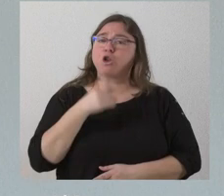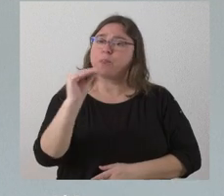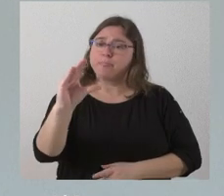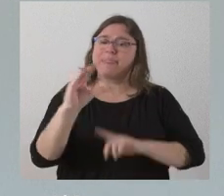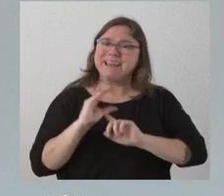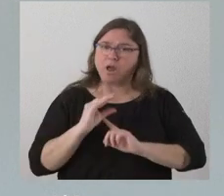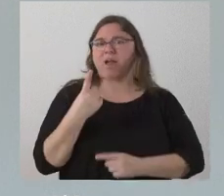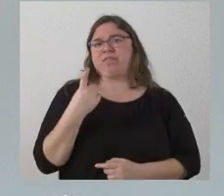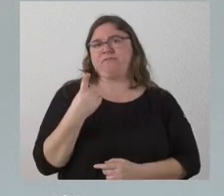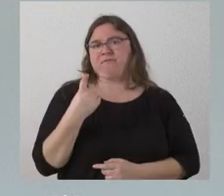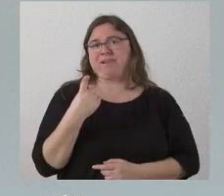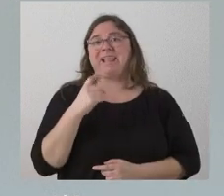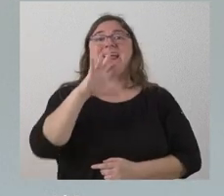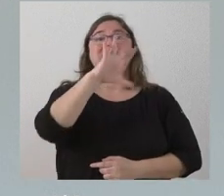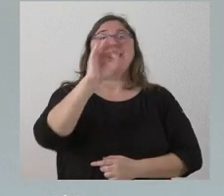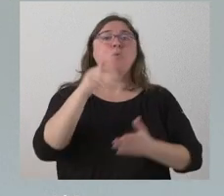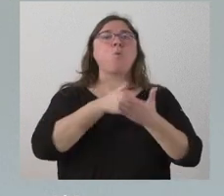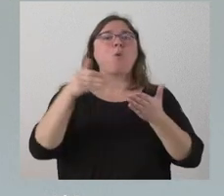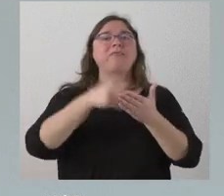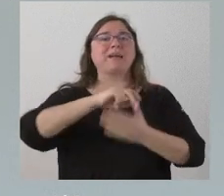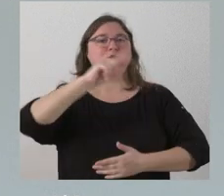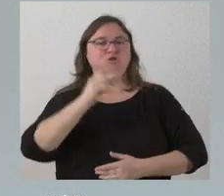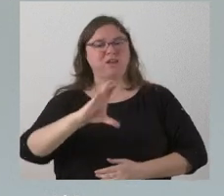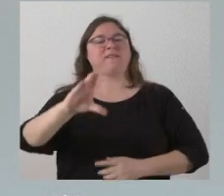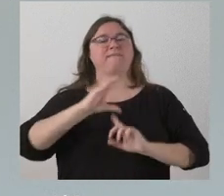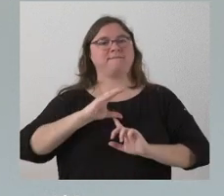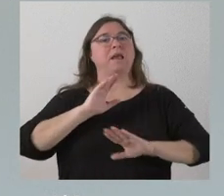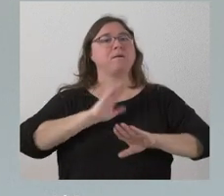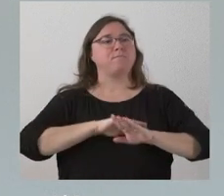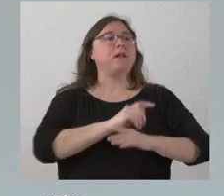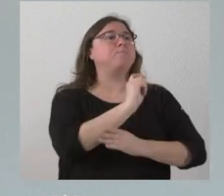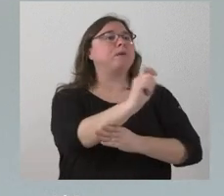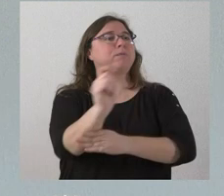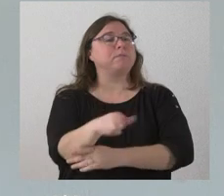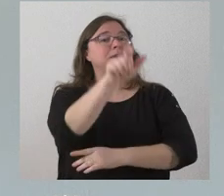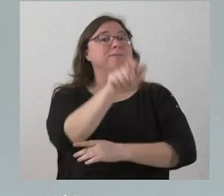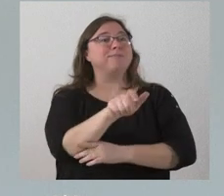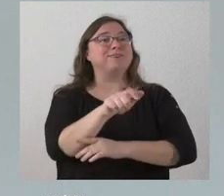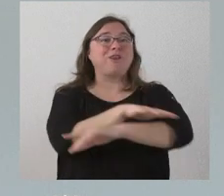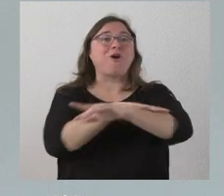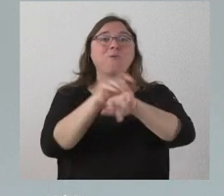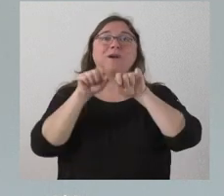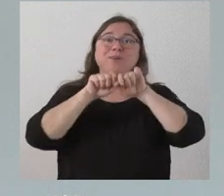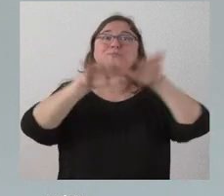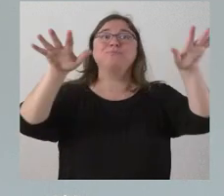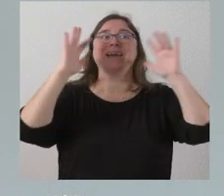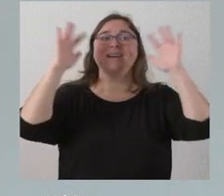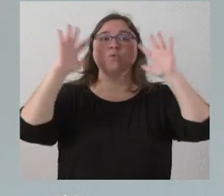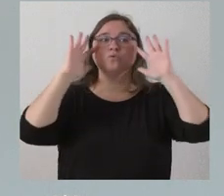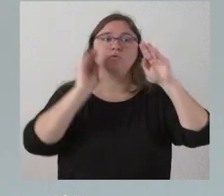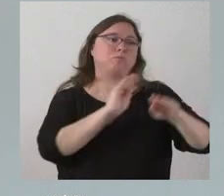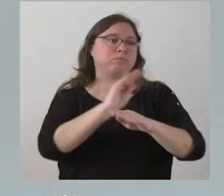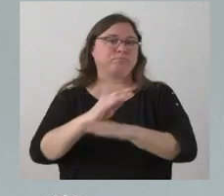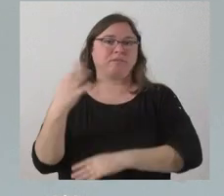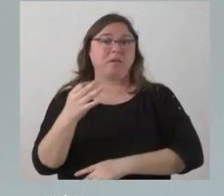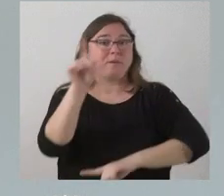necesaria es de 50 millones de euros para poder garantizar la expectativa que el Gobierno lanzó. Este es un problema no solamente de Castilla